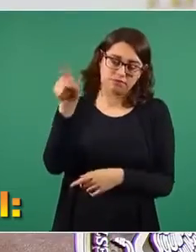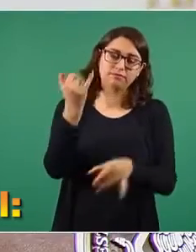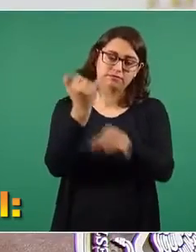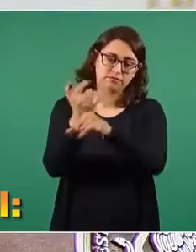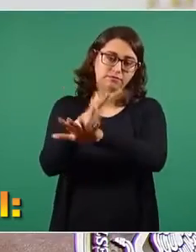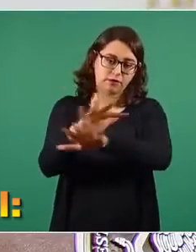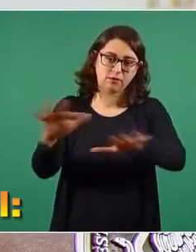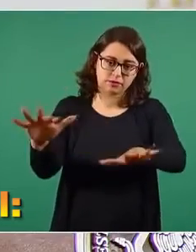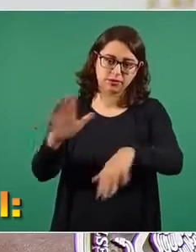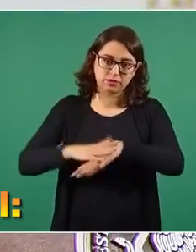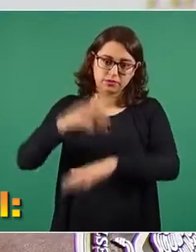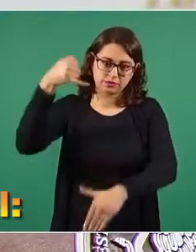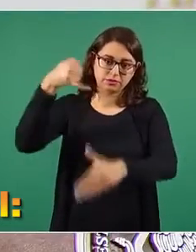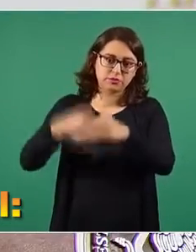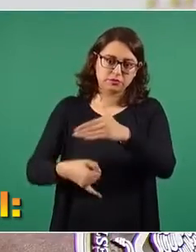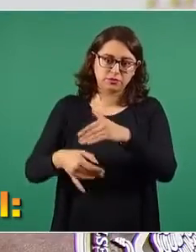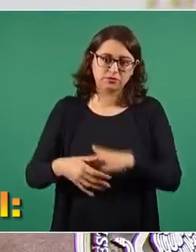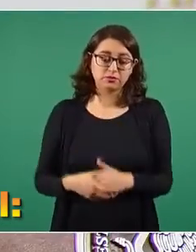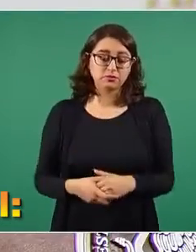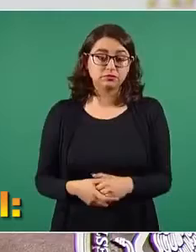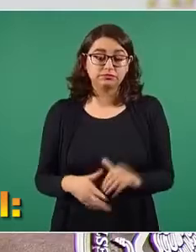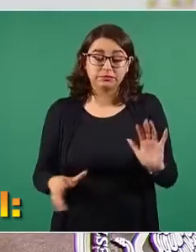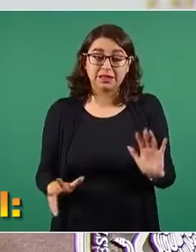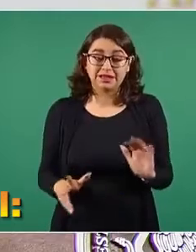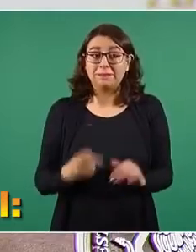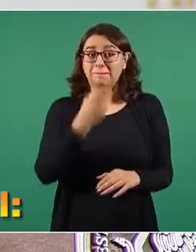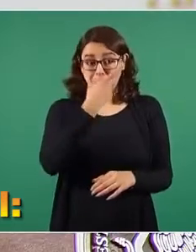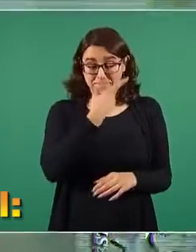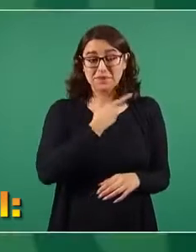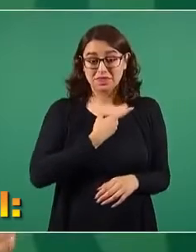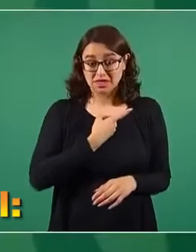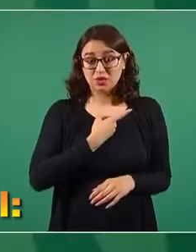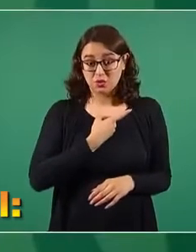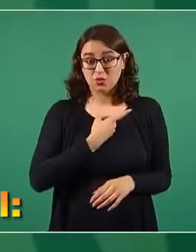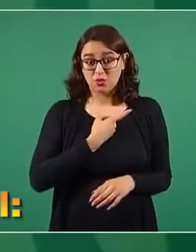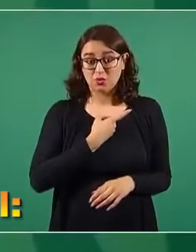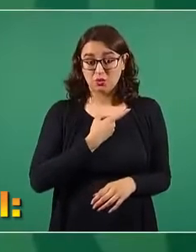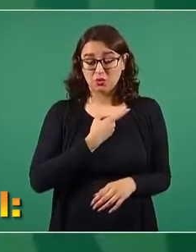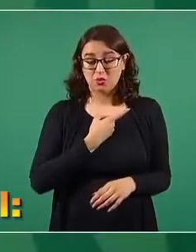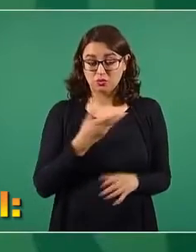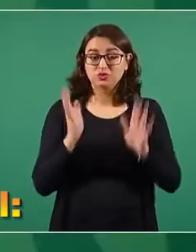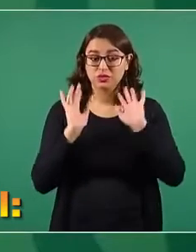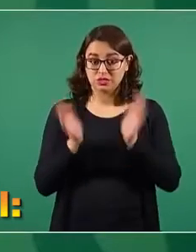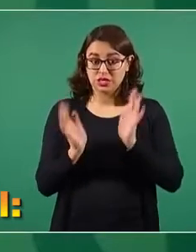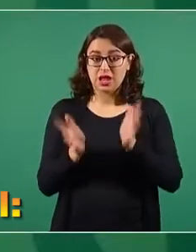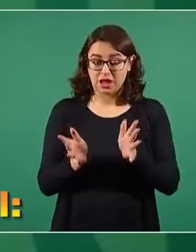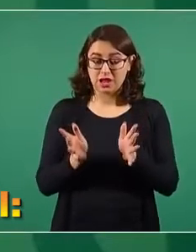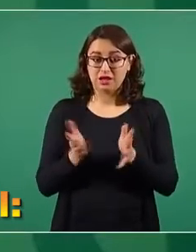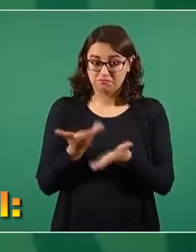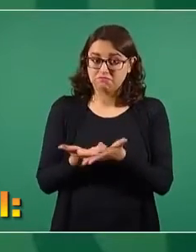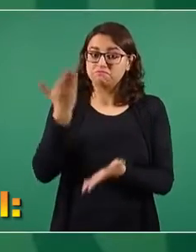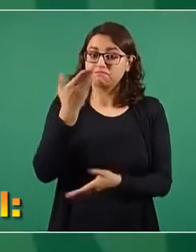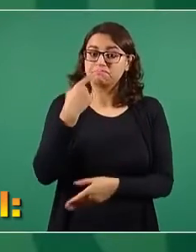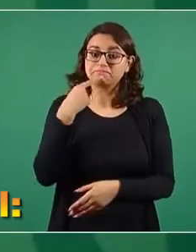Judicial en el Estado no le pareció. Desde el Salón Tesorería de Palacio Nacional, López Obrador pidió saber quién